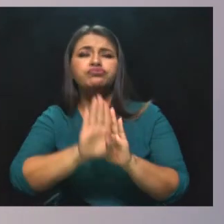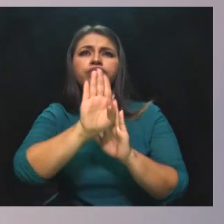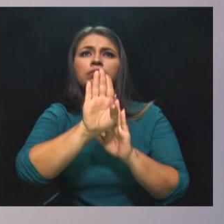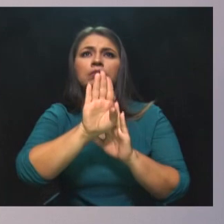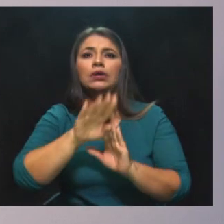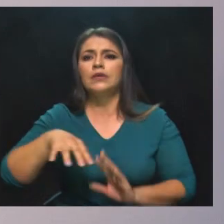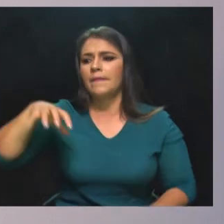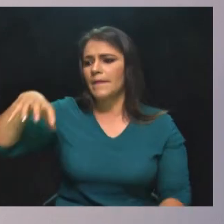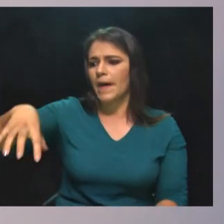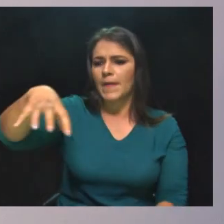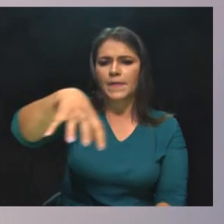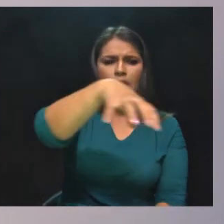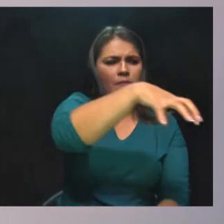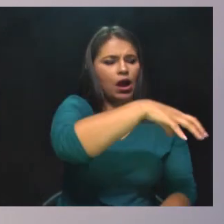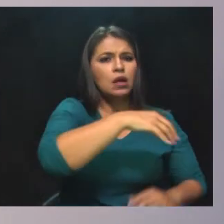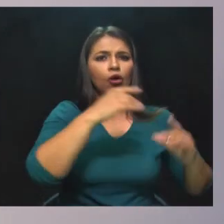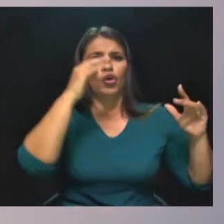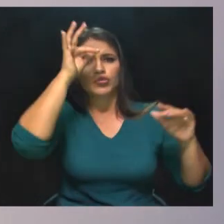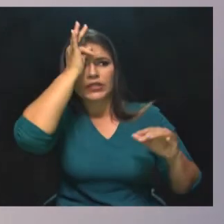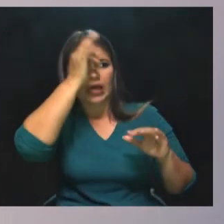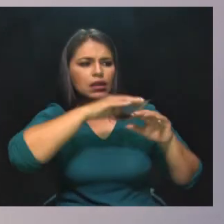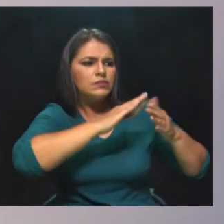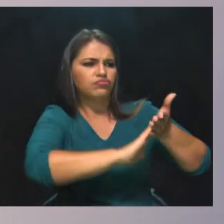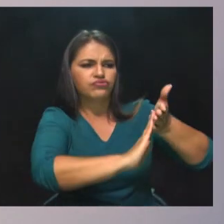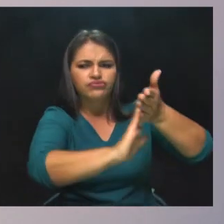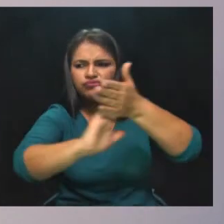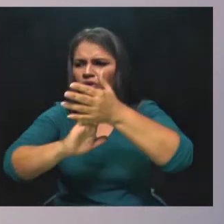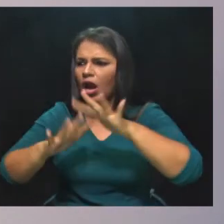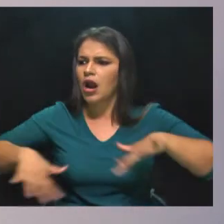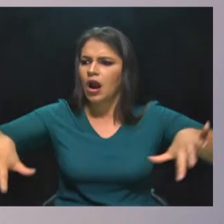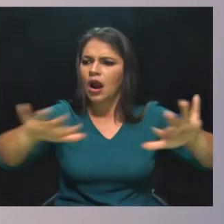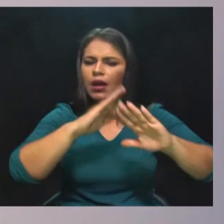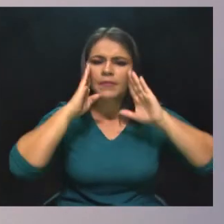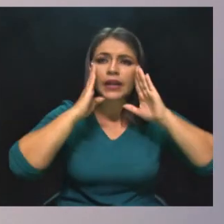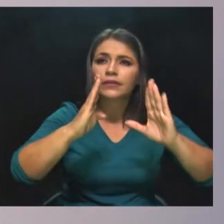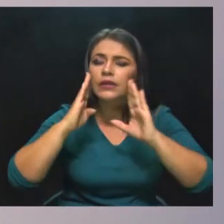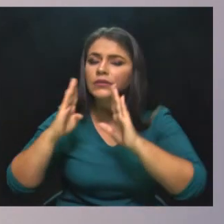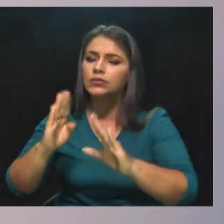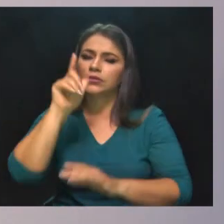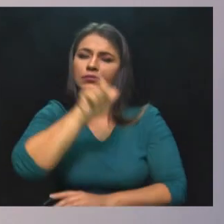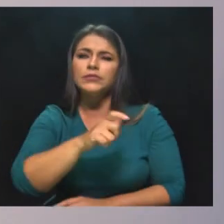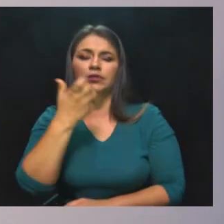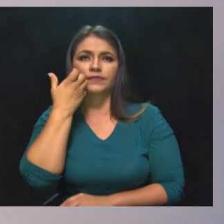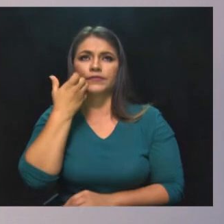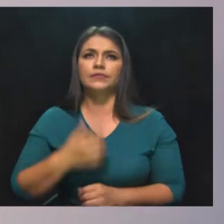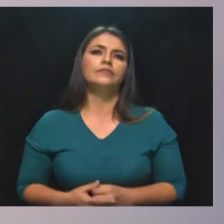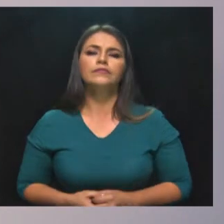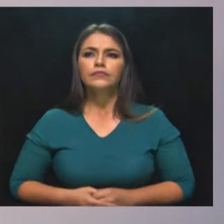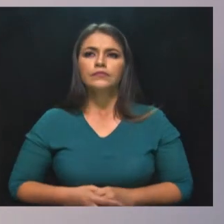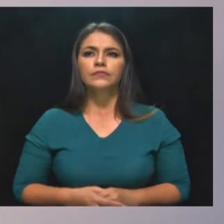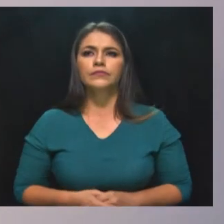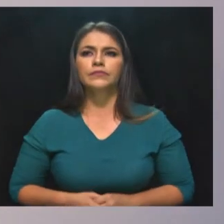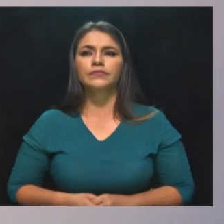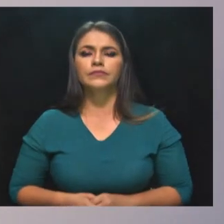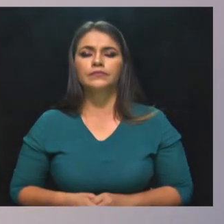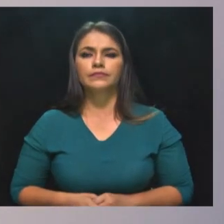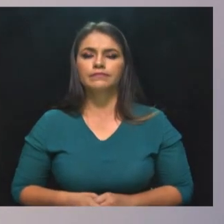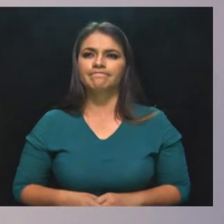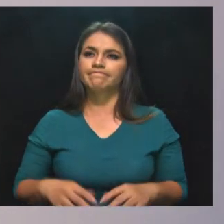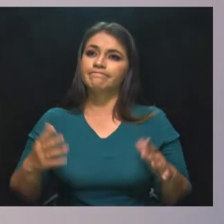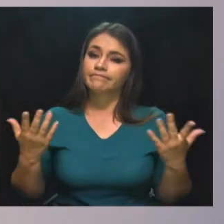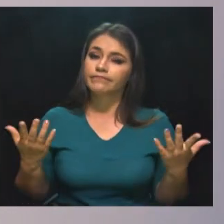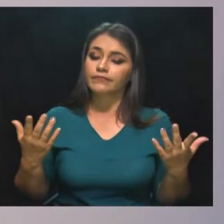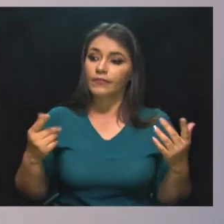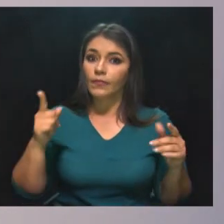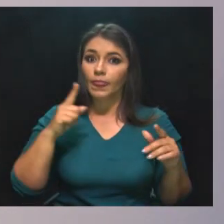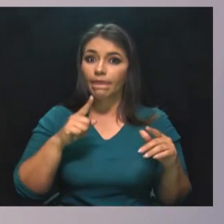más del 40% de la capacidad instalada de las unidades de cuidados intensivos en nuestro territorio. En consonancia